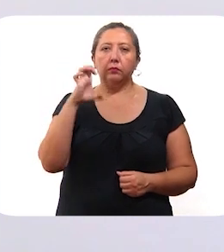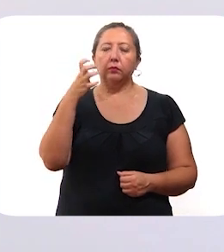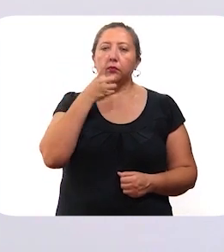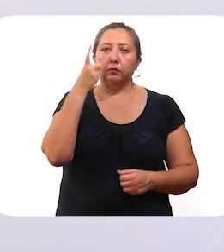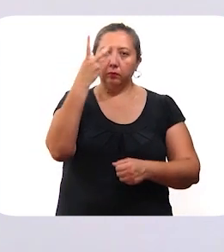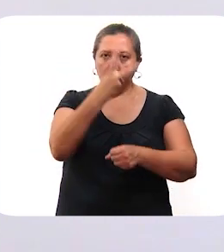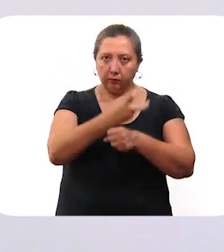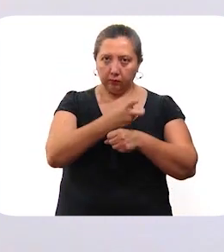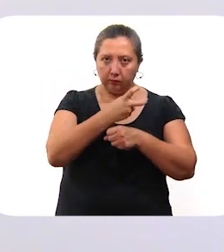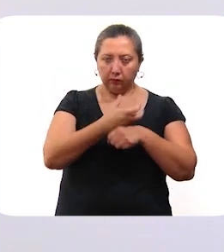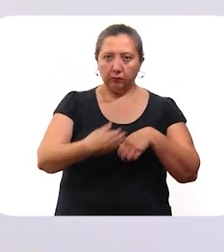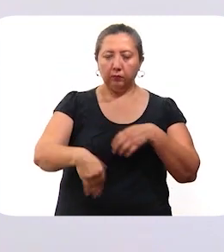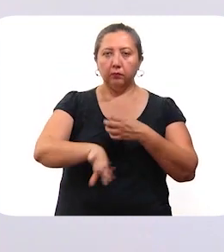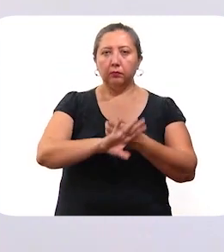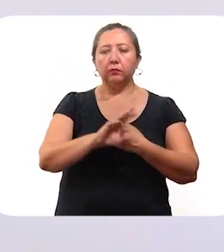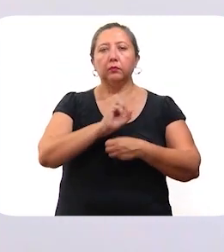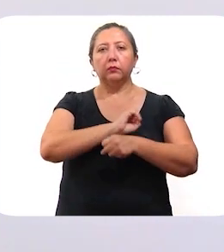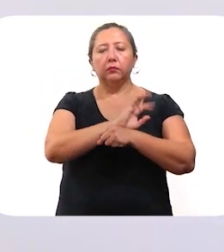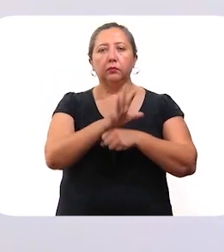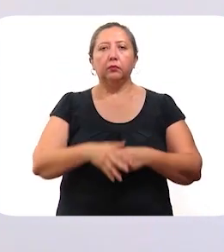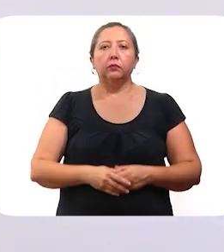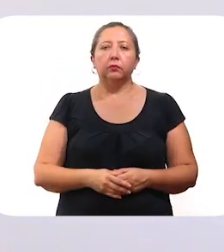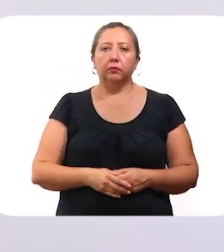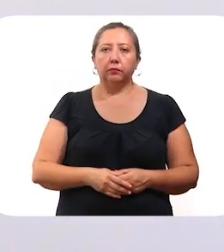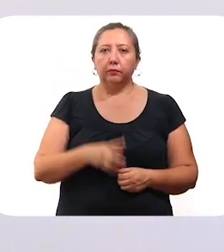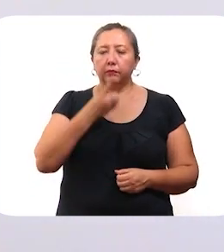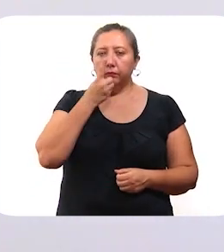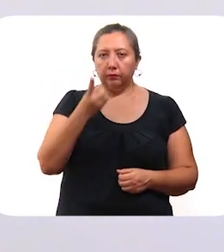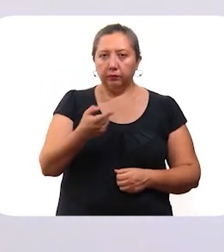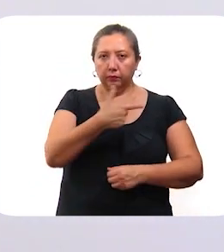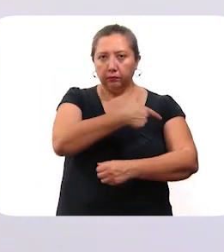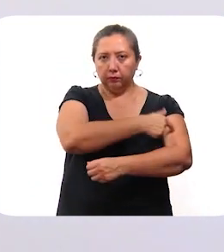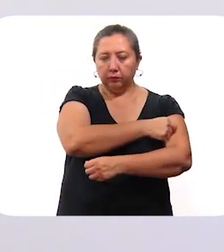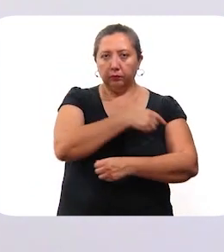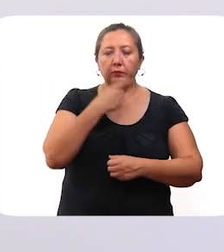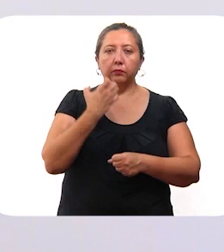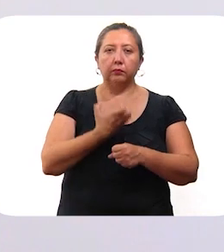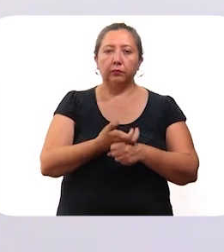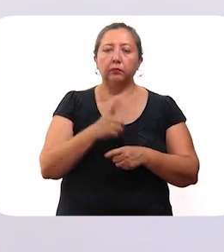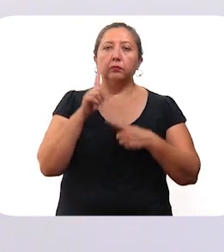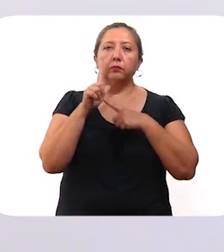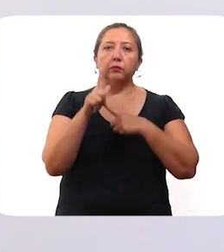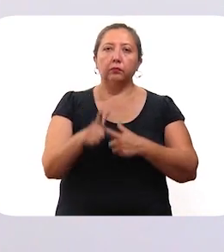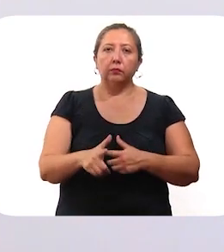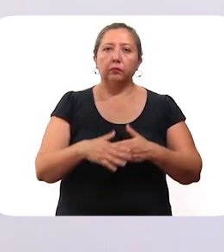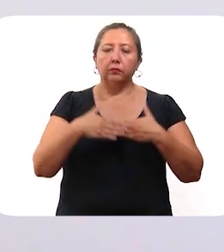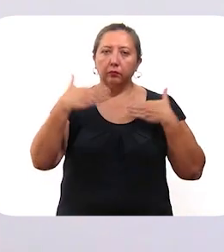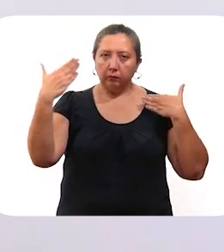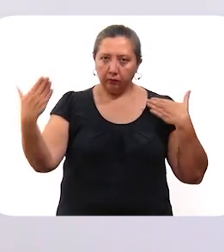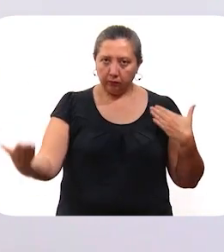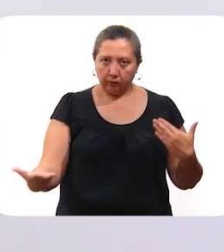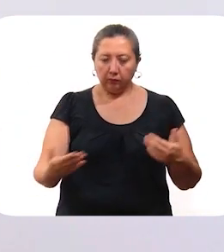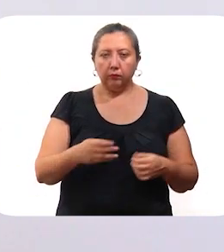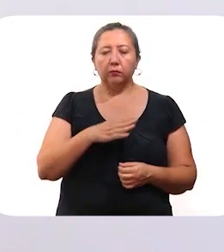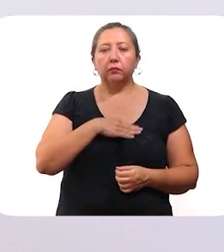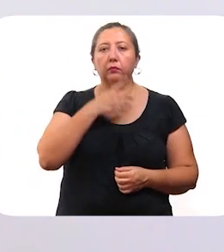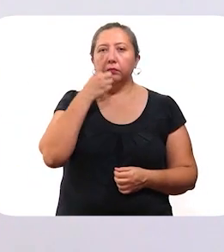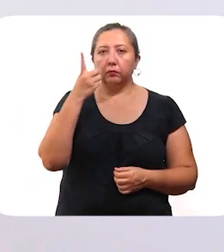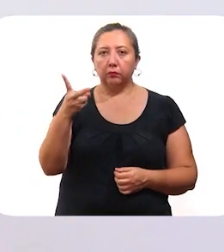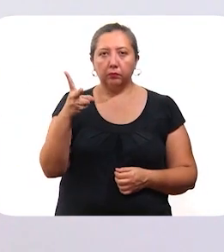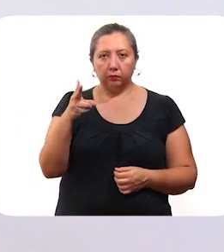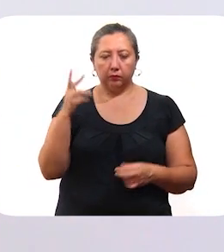la segunda dosis contra el coronavirus, fase con la que la vacunación en la entidad continúa avanzando a buen ritmo.